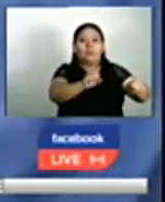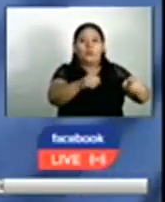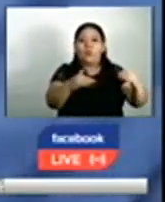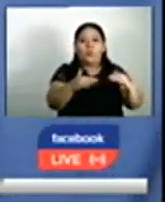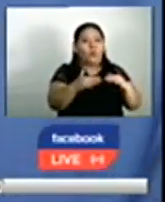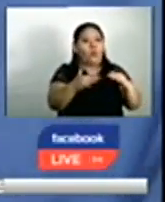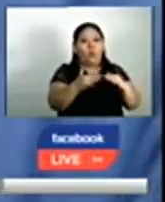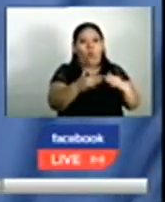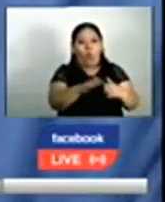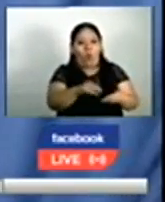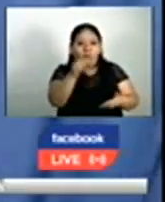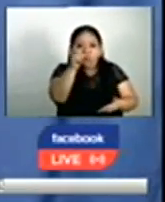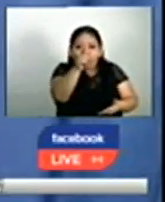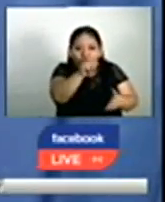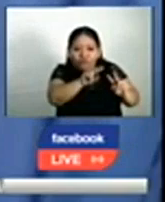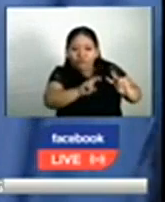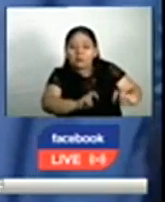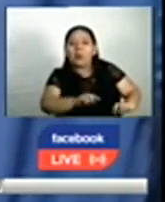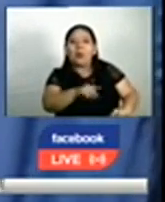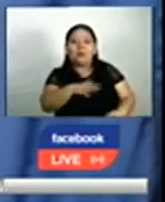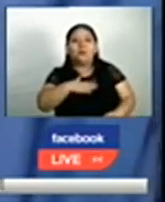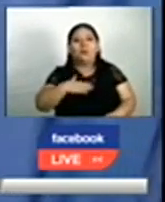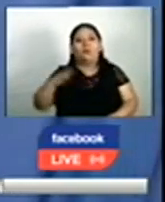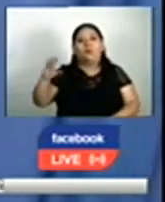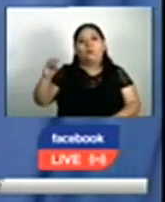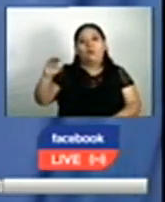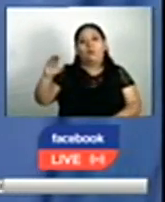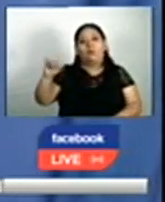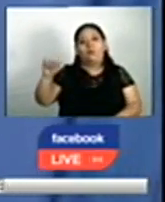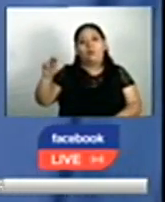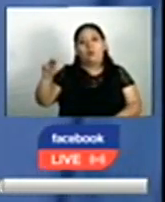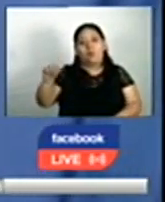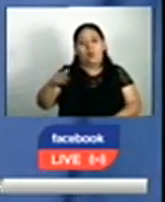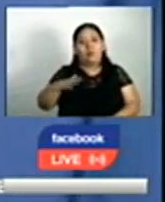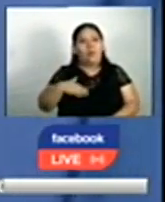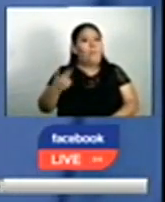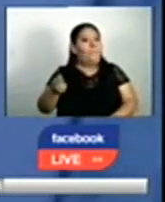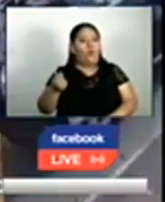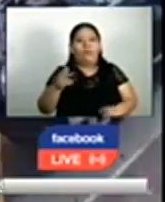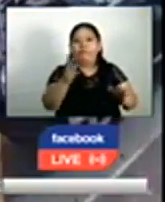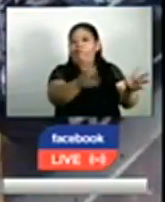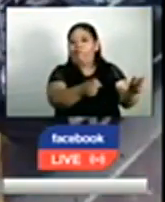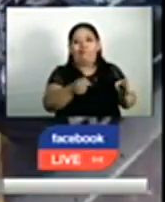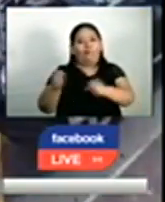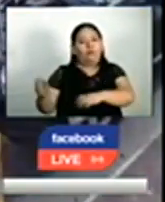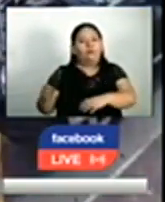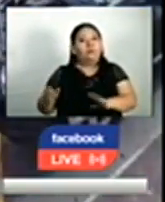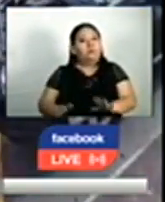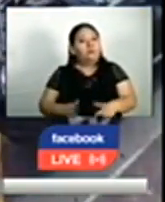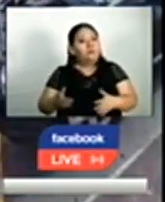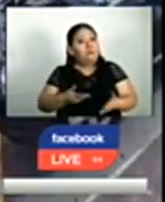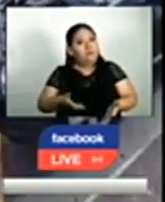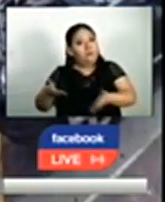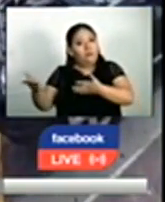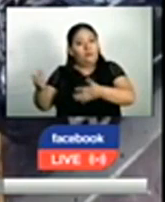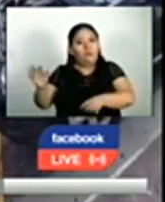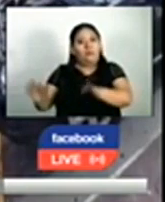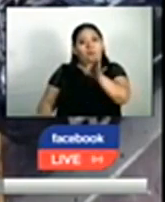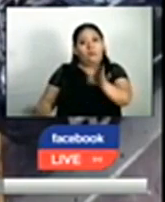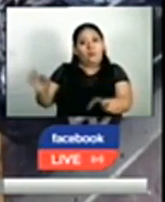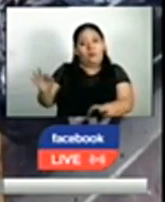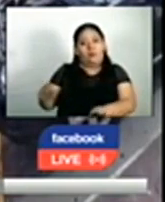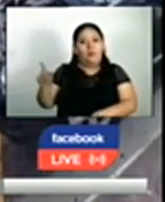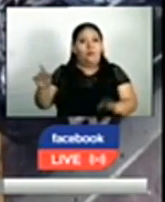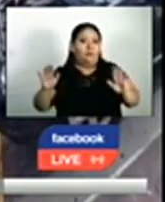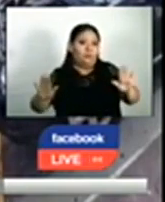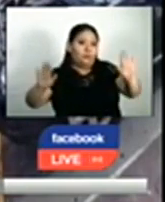a cocaína, por lo que fueron incautados por parte de la Policía Nacional Civil y puestos a disposición de un tribunal penal.